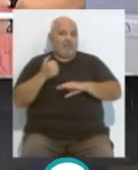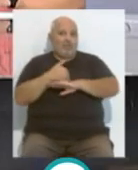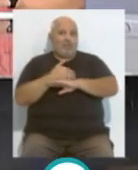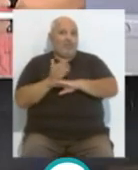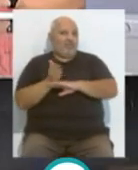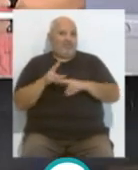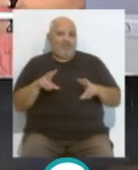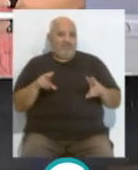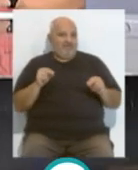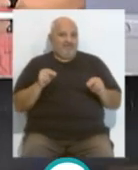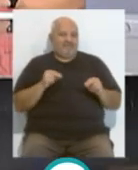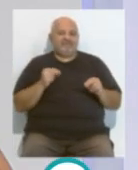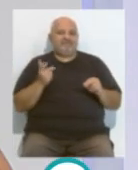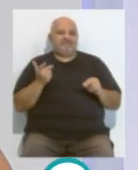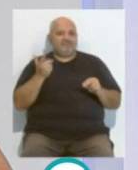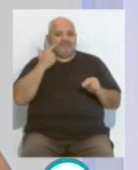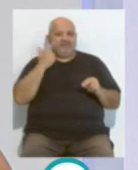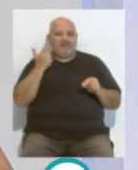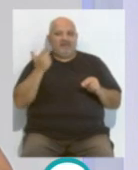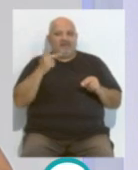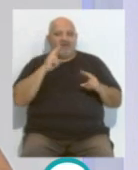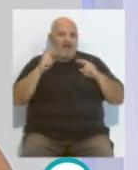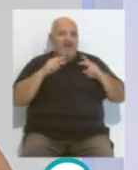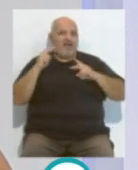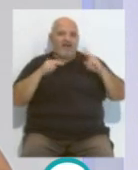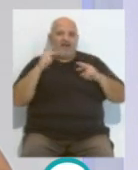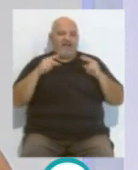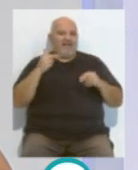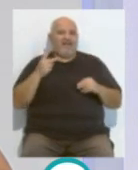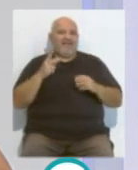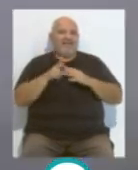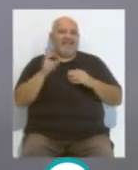o sea le da bien a la parla no nos quedamos atrás